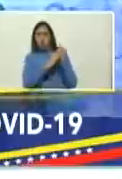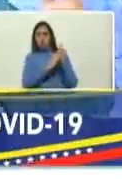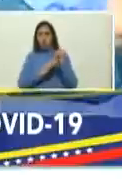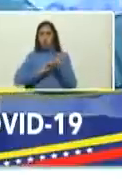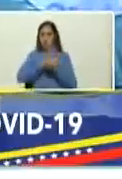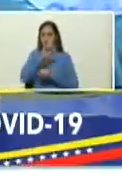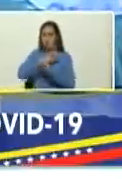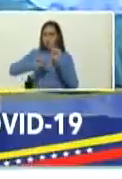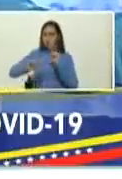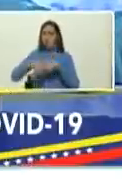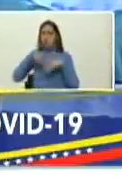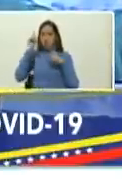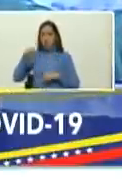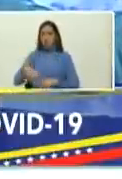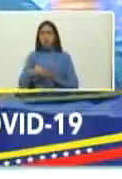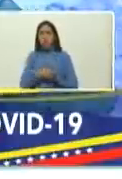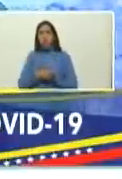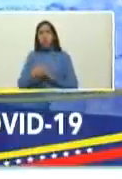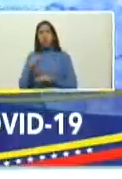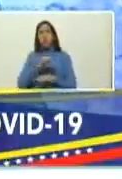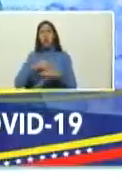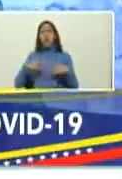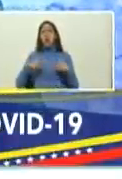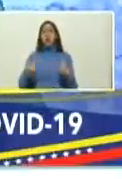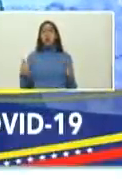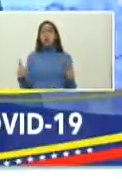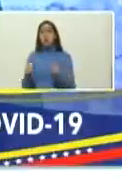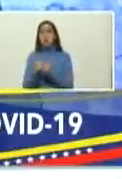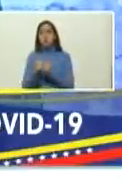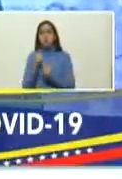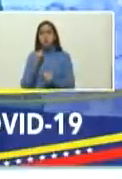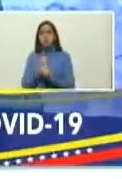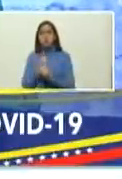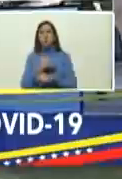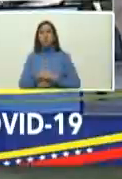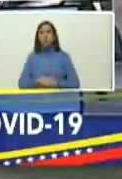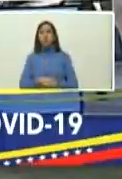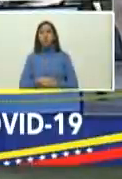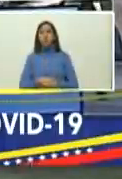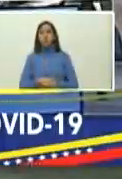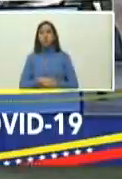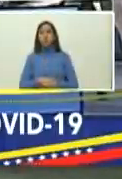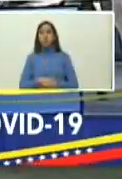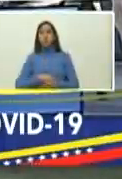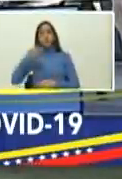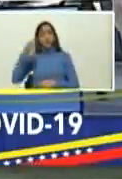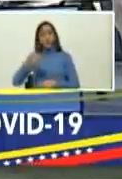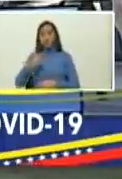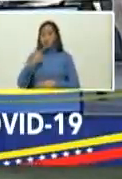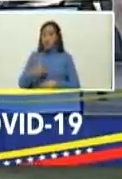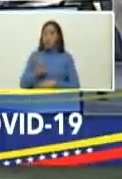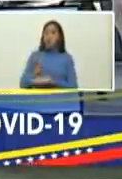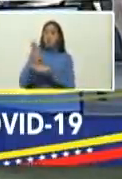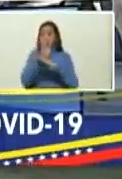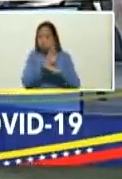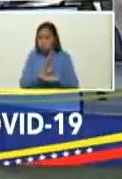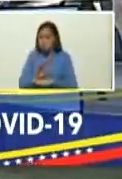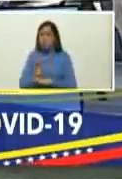y del ministro de salud doctor Carlos Alvarado siempre recomiendo la bioseguridad